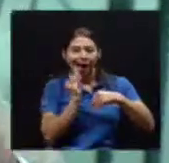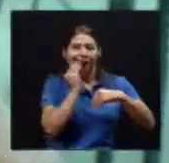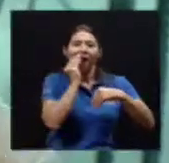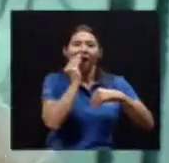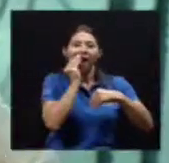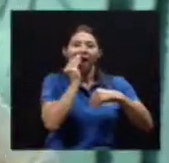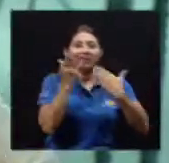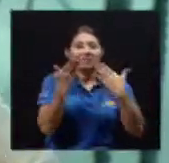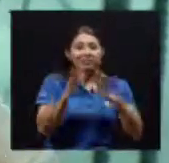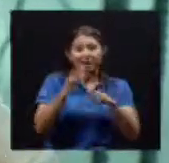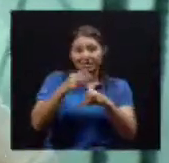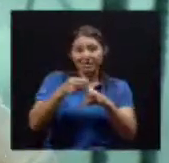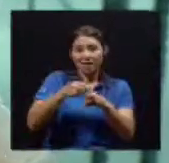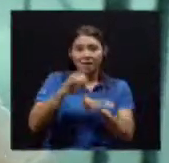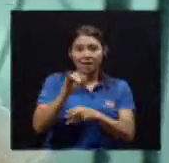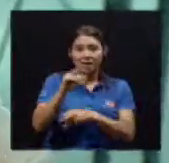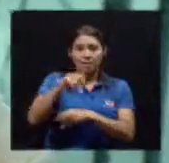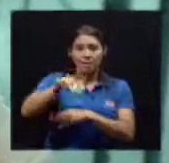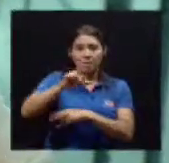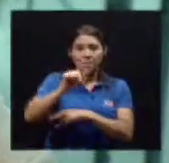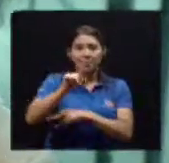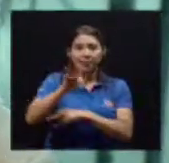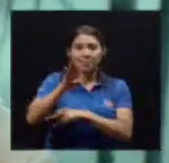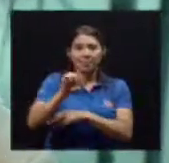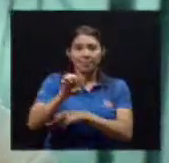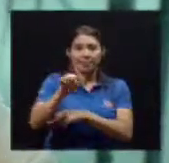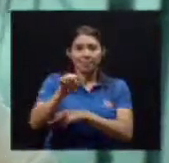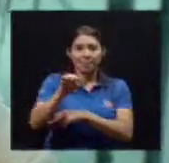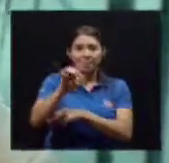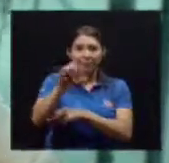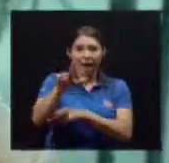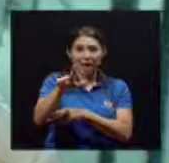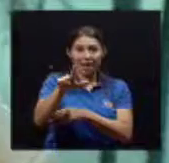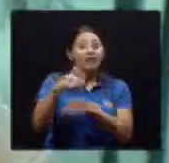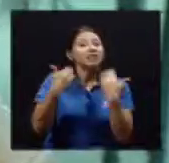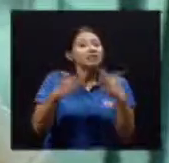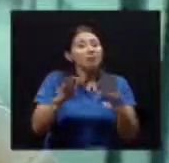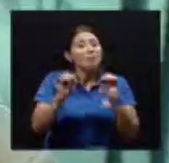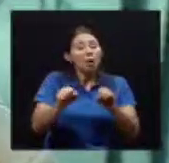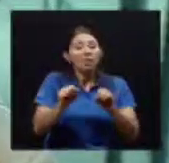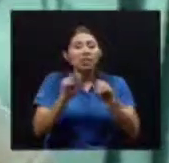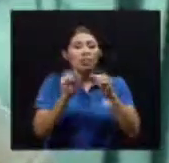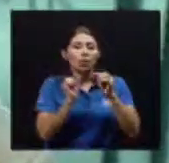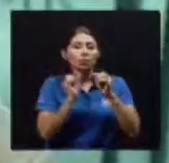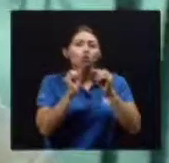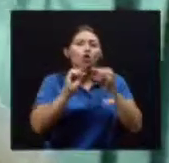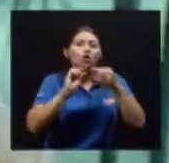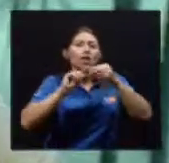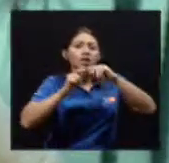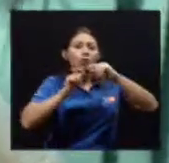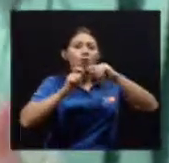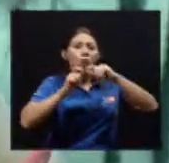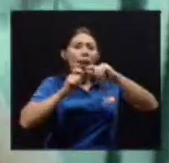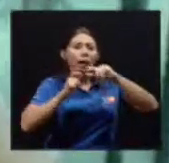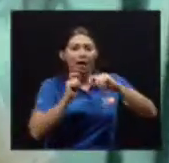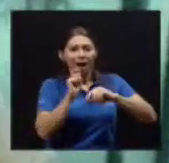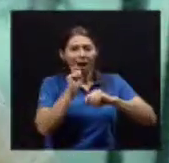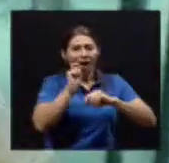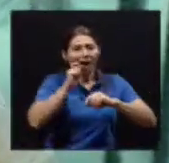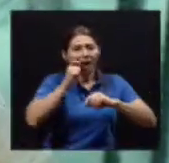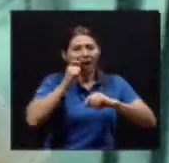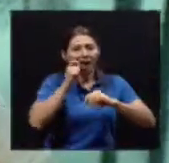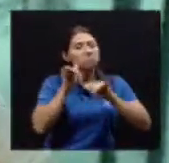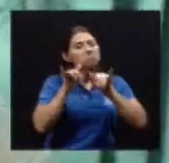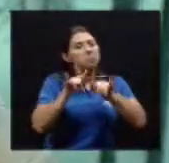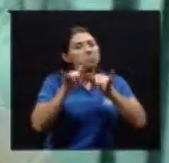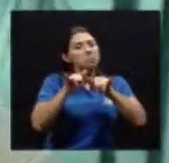Los tres grupos Grandes Que existen De prótesis Que nosotros Por ejemplo A nivel privado Pues obviamente Se